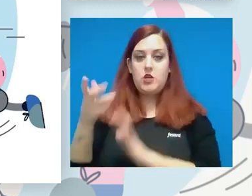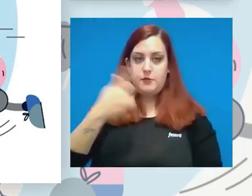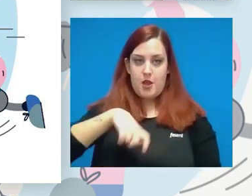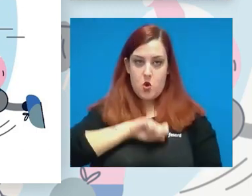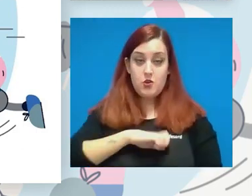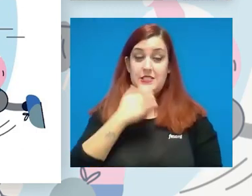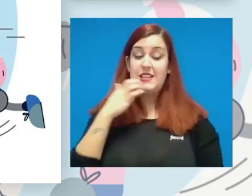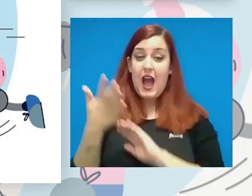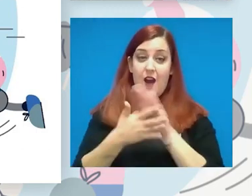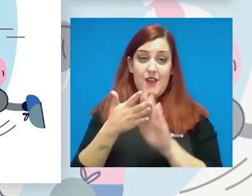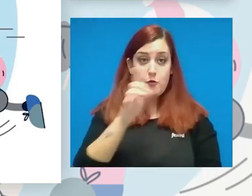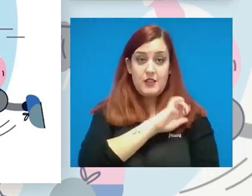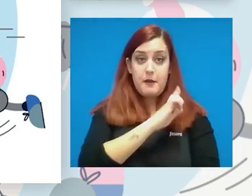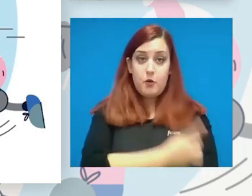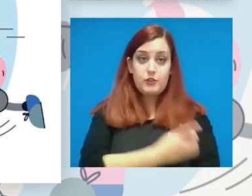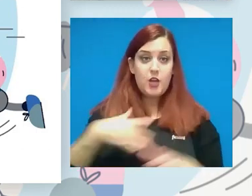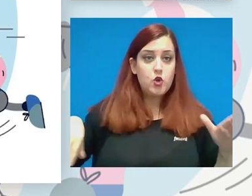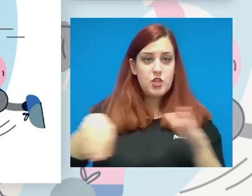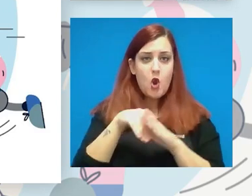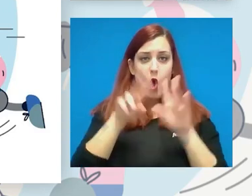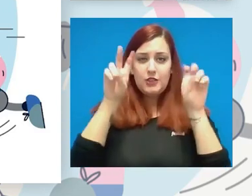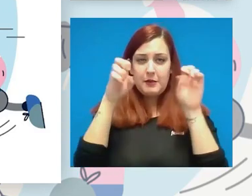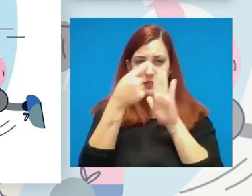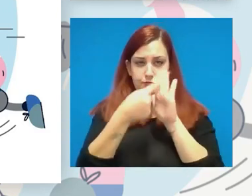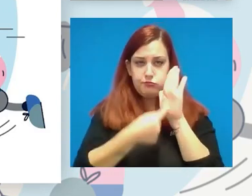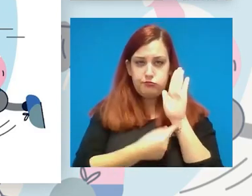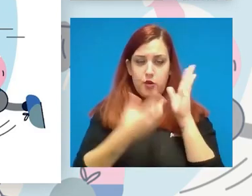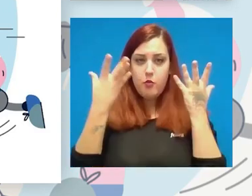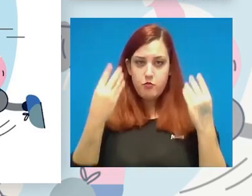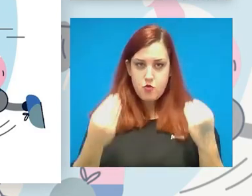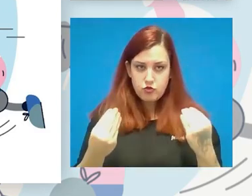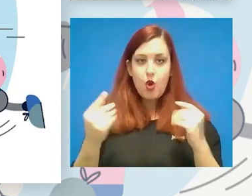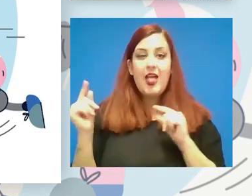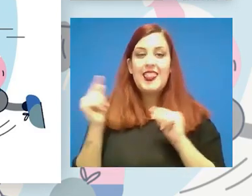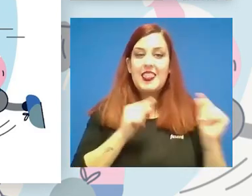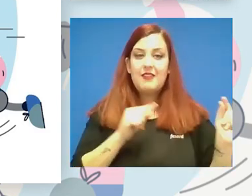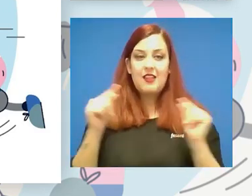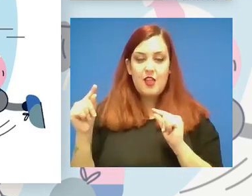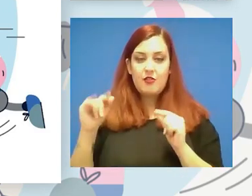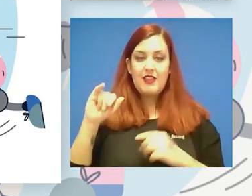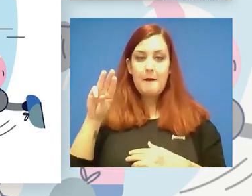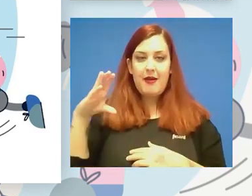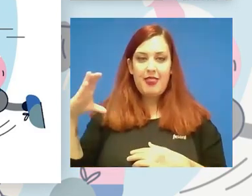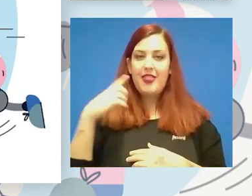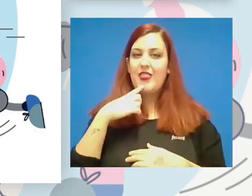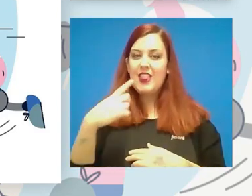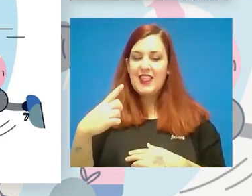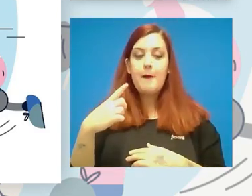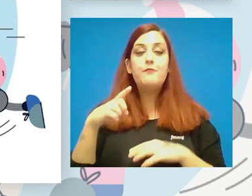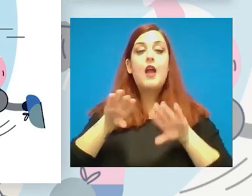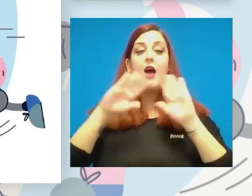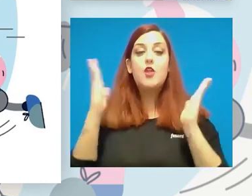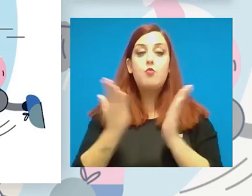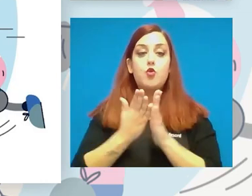deporte inclusivo donde parten muchas cuestiones y se debatía, fijaros, la visión del IPC es hacer un mundo más